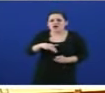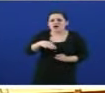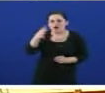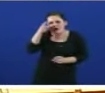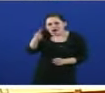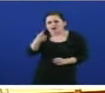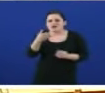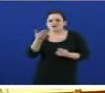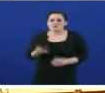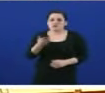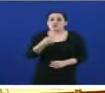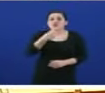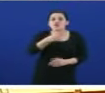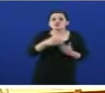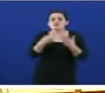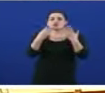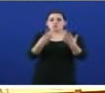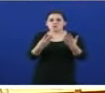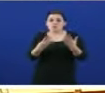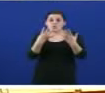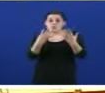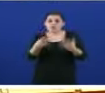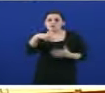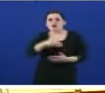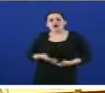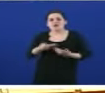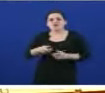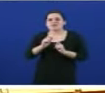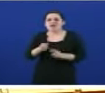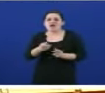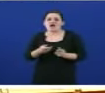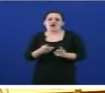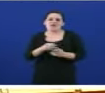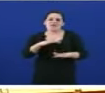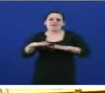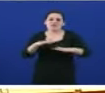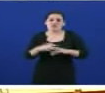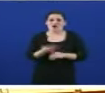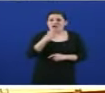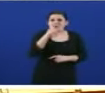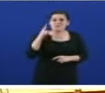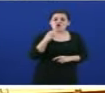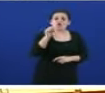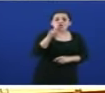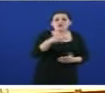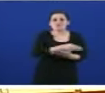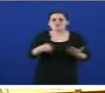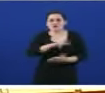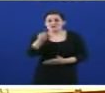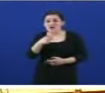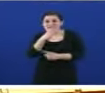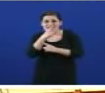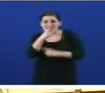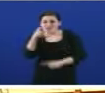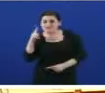convocaron as axudas para proxectos dinamizadores no rural que no ano anterior tiñan a dotación de 12 millóns e medio de euros. Convocaron as este